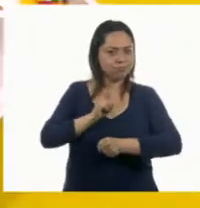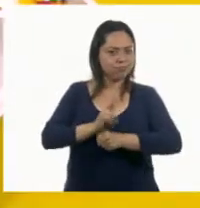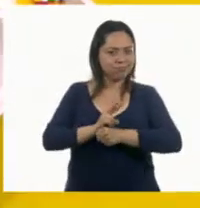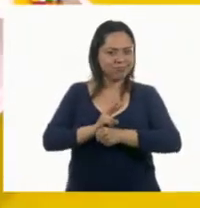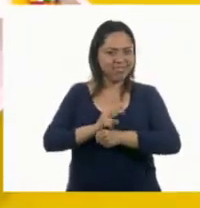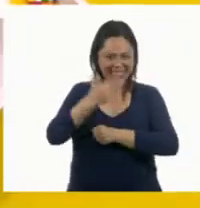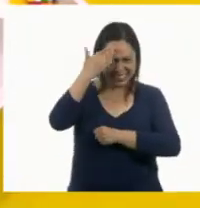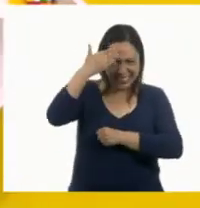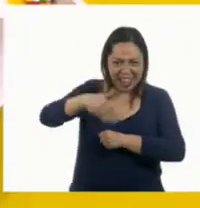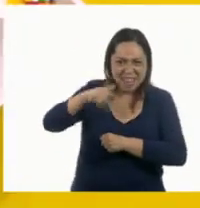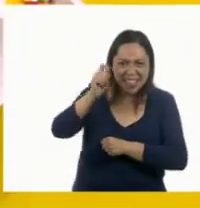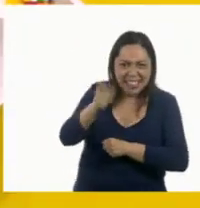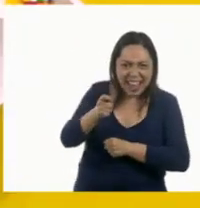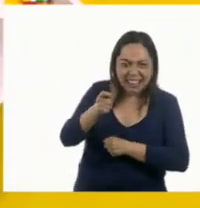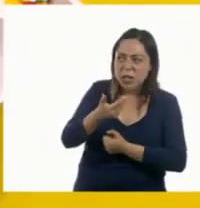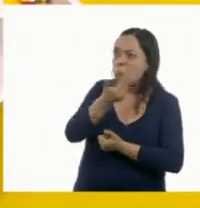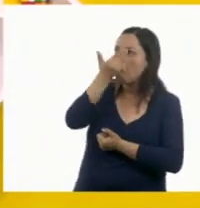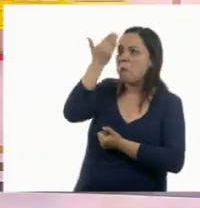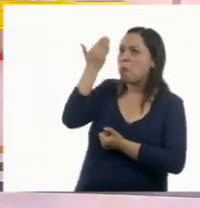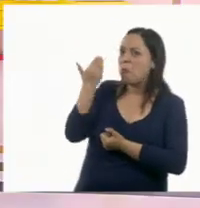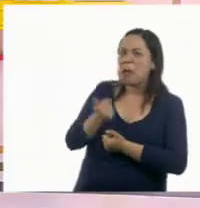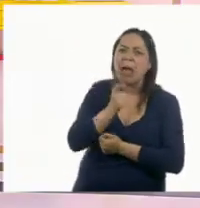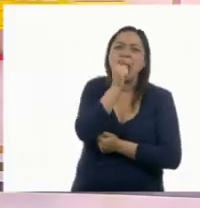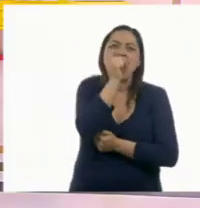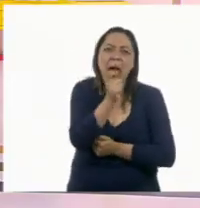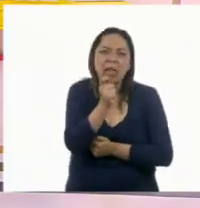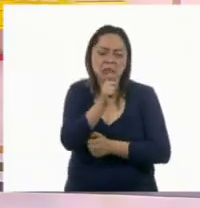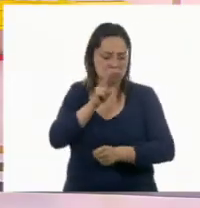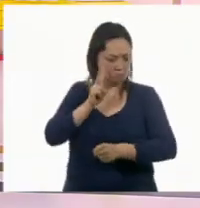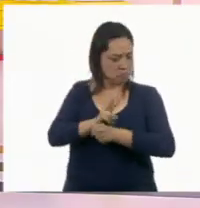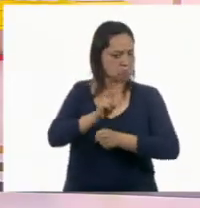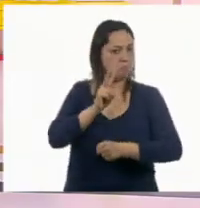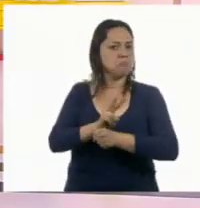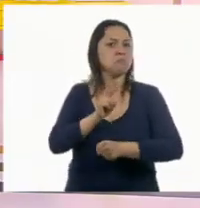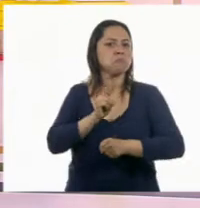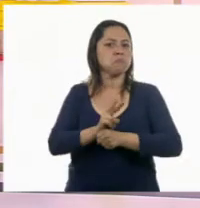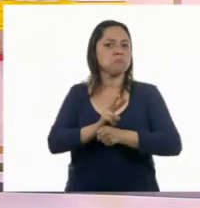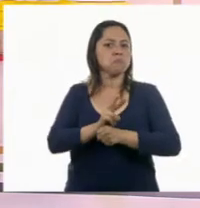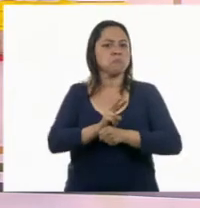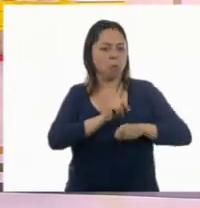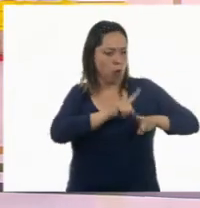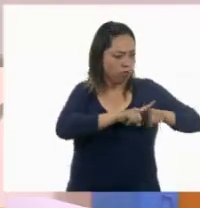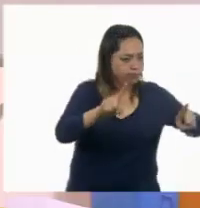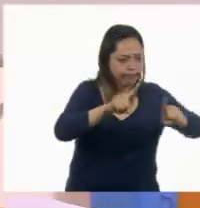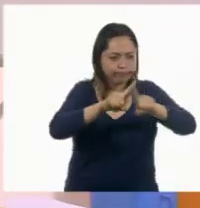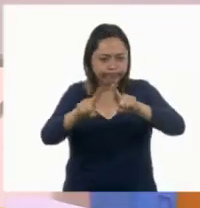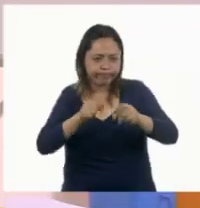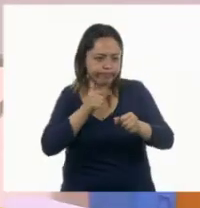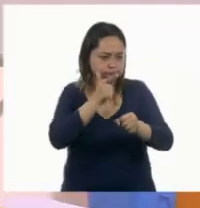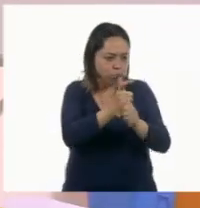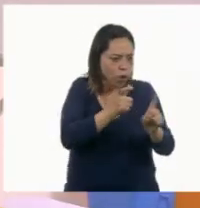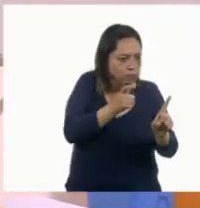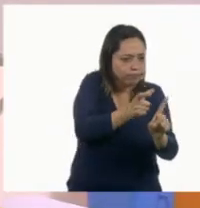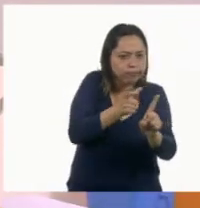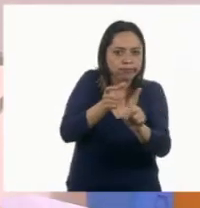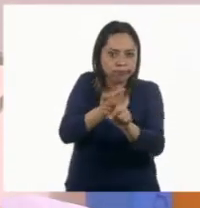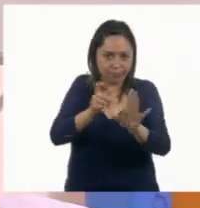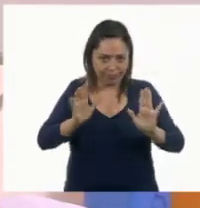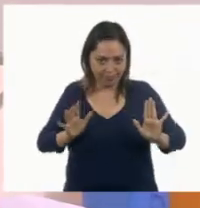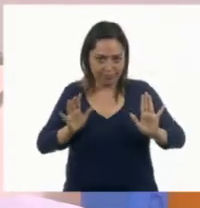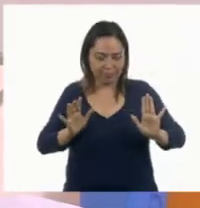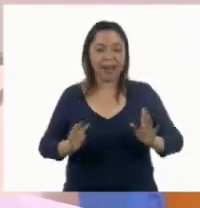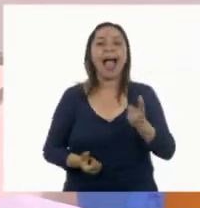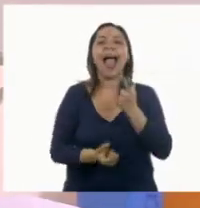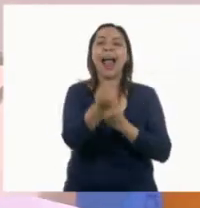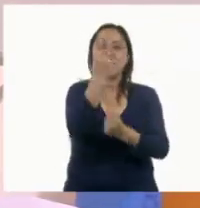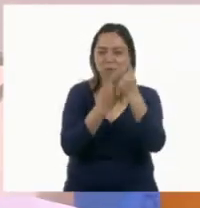¿qué es? Ustedes, ¿qué se imaginan que sea ser guardián de las diferencias? Bien, como hemos comentado que todos tenemos algo